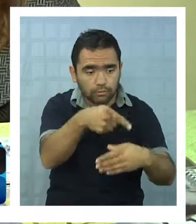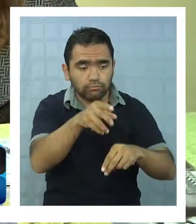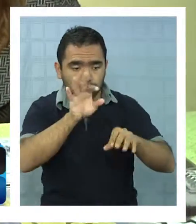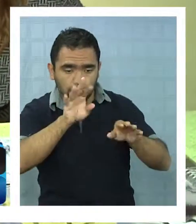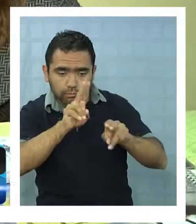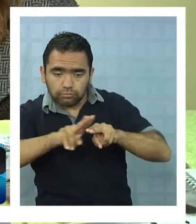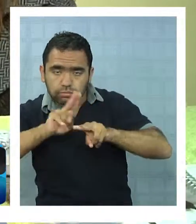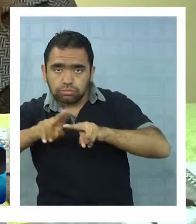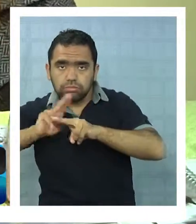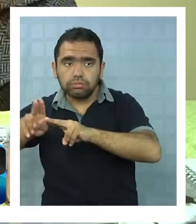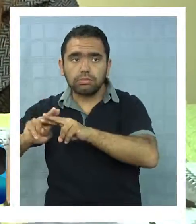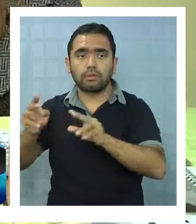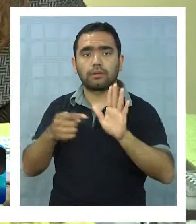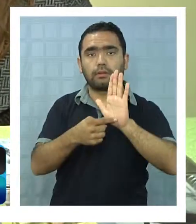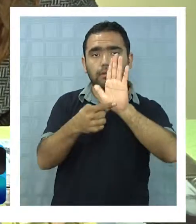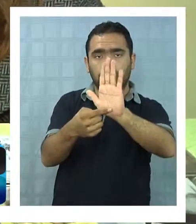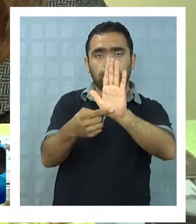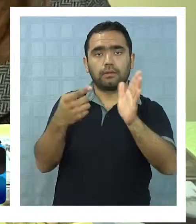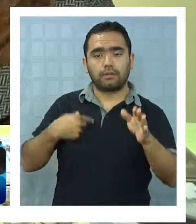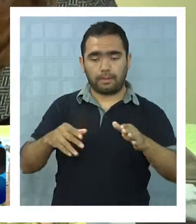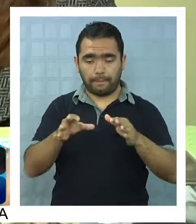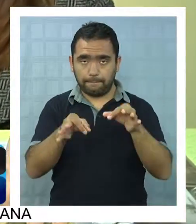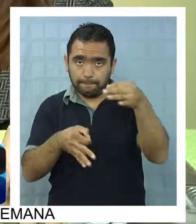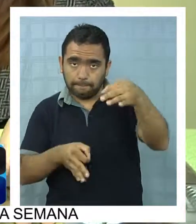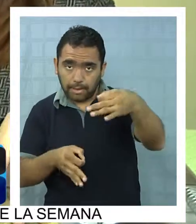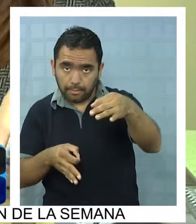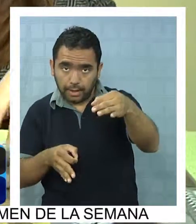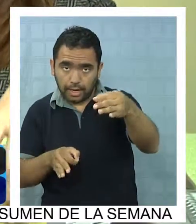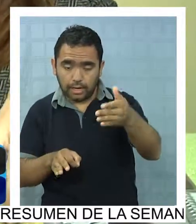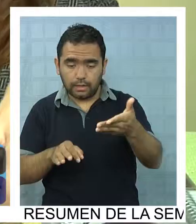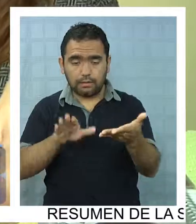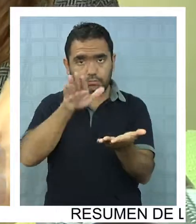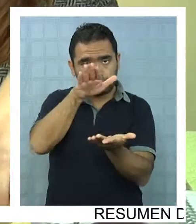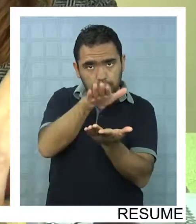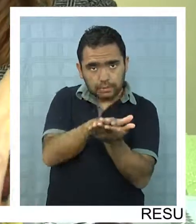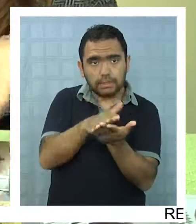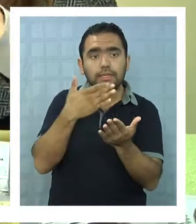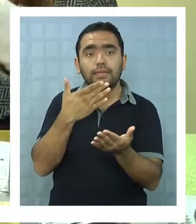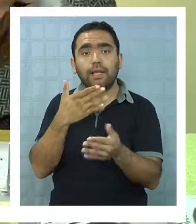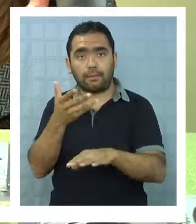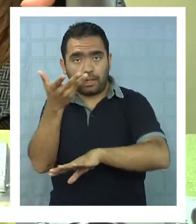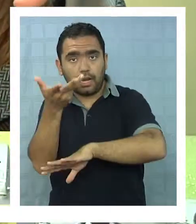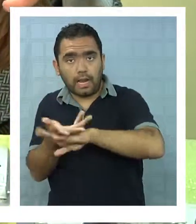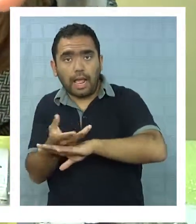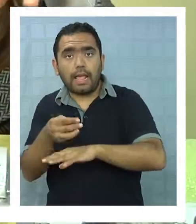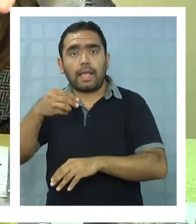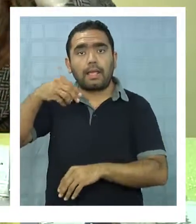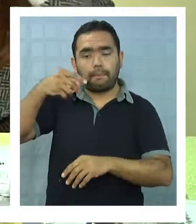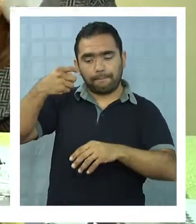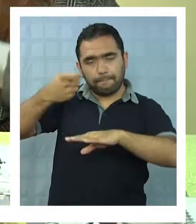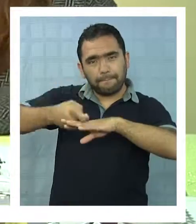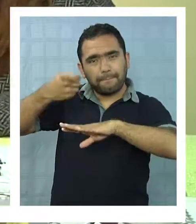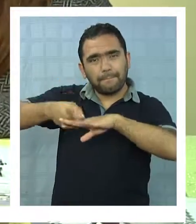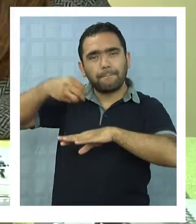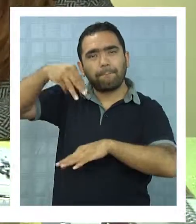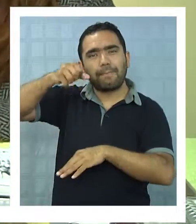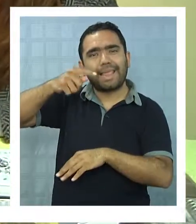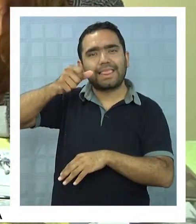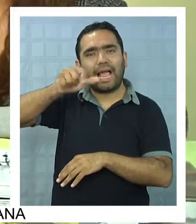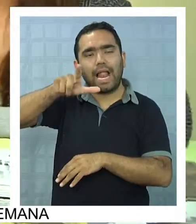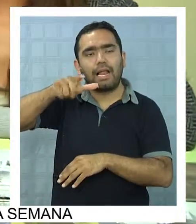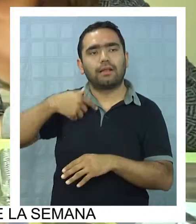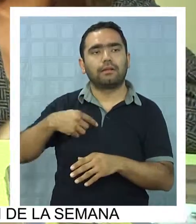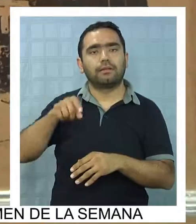tanto en papel como en metal, de libretas, con distintas temáticas, de algunos